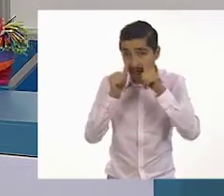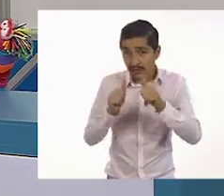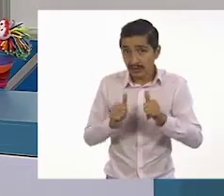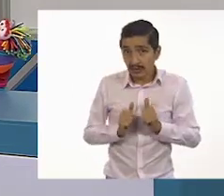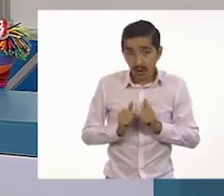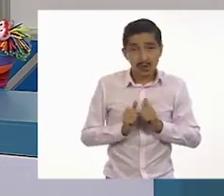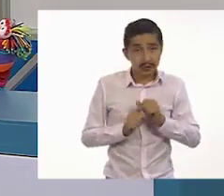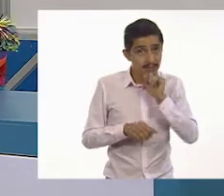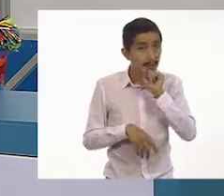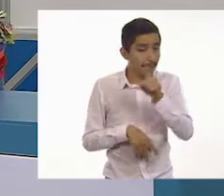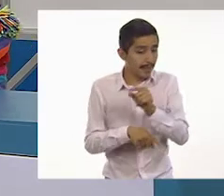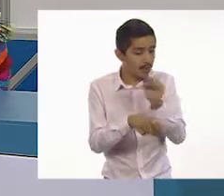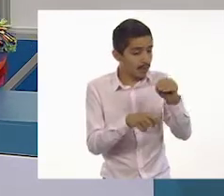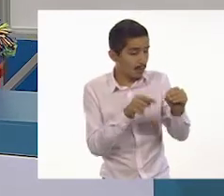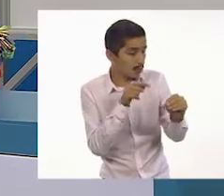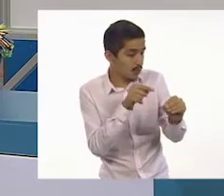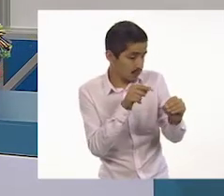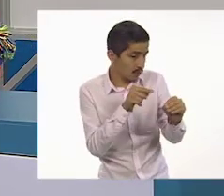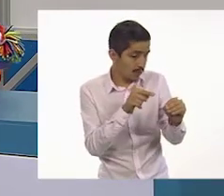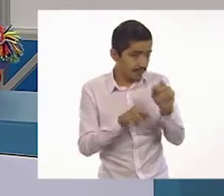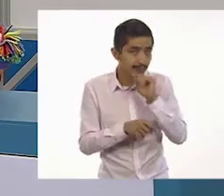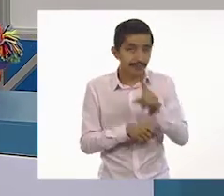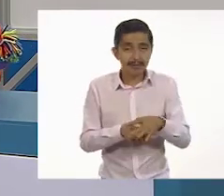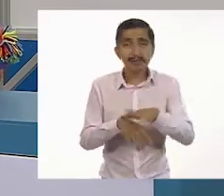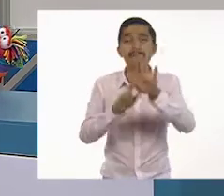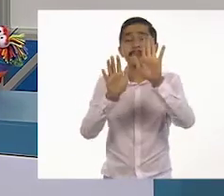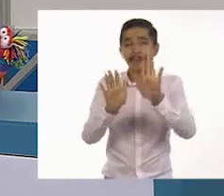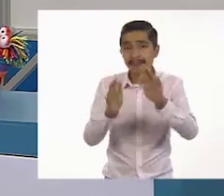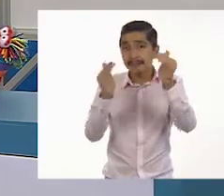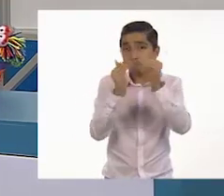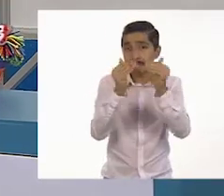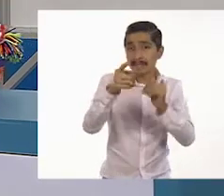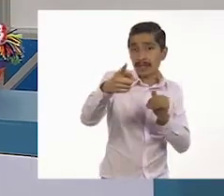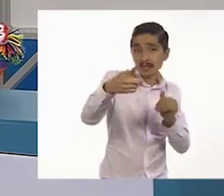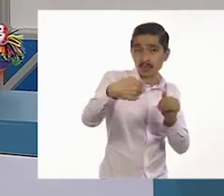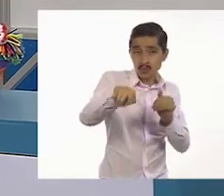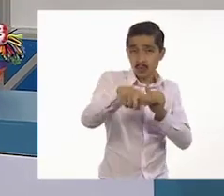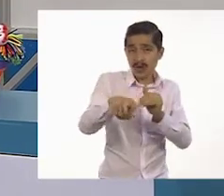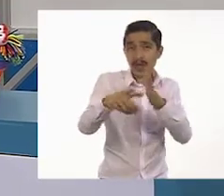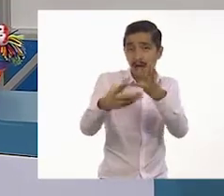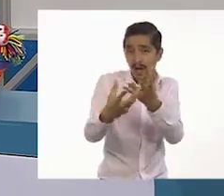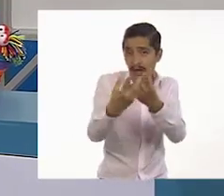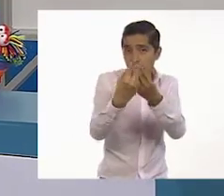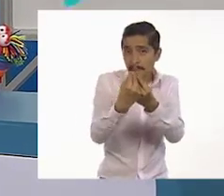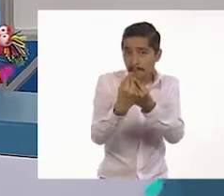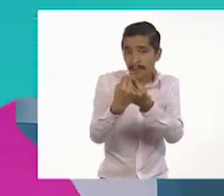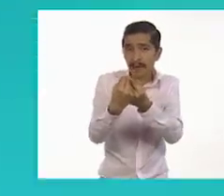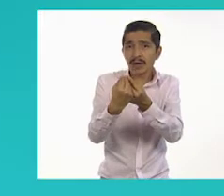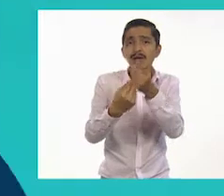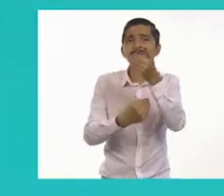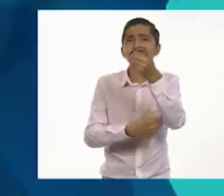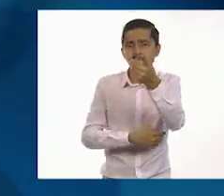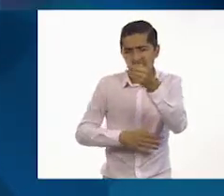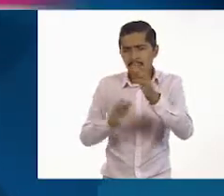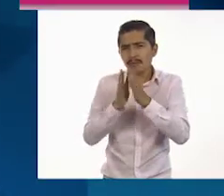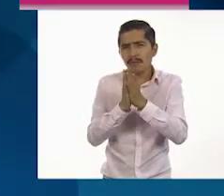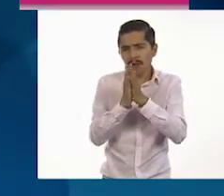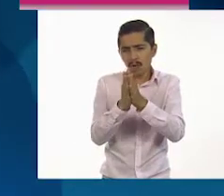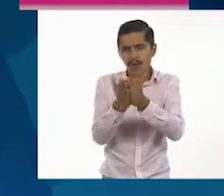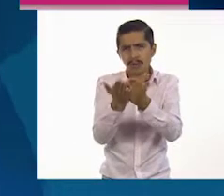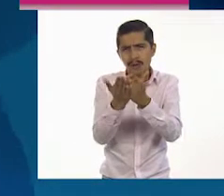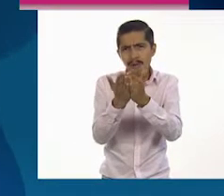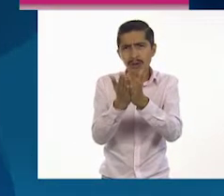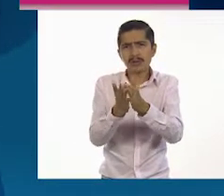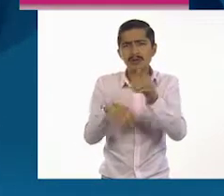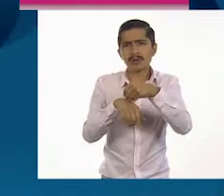todo, el chiste es que ustedes también desde casa nos vayan acompañando. Los invito a revisar la página 65